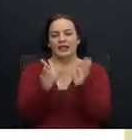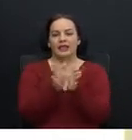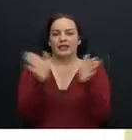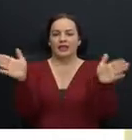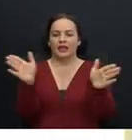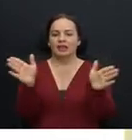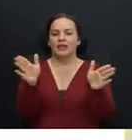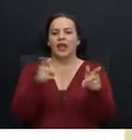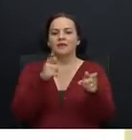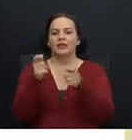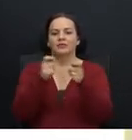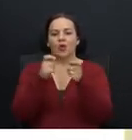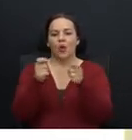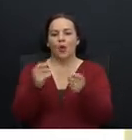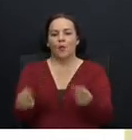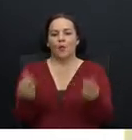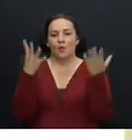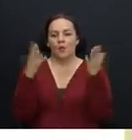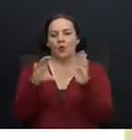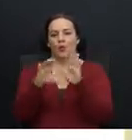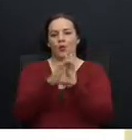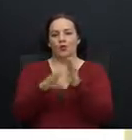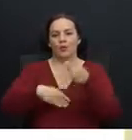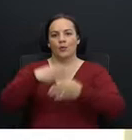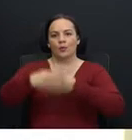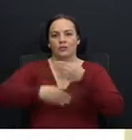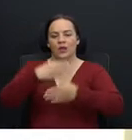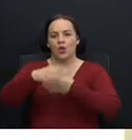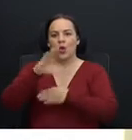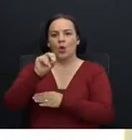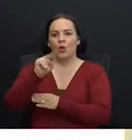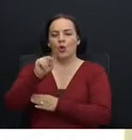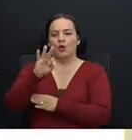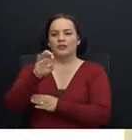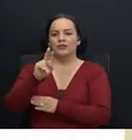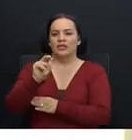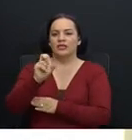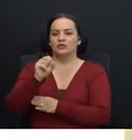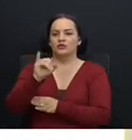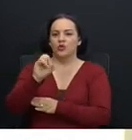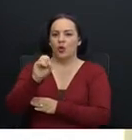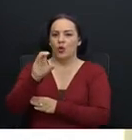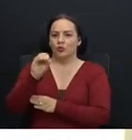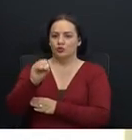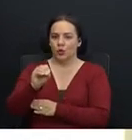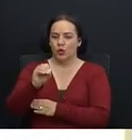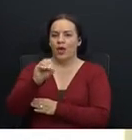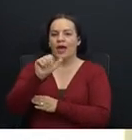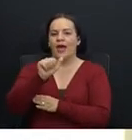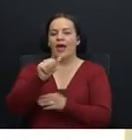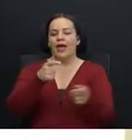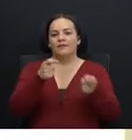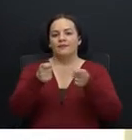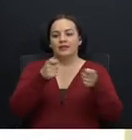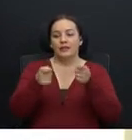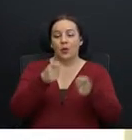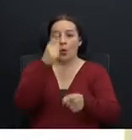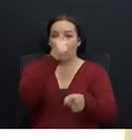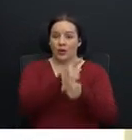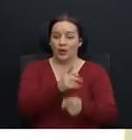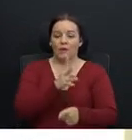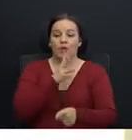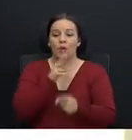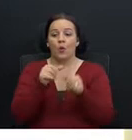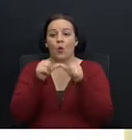Pública y el Código Procesal Contencioso Administrativo. Lo correcto sería hablar de continuidad en el servicio